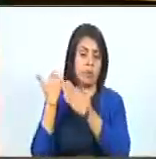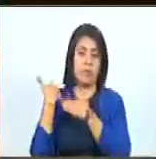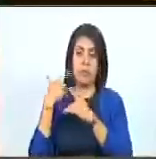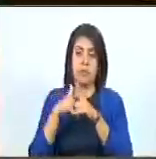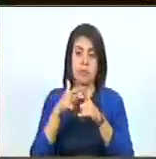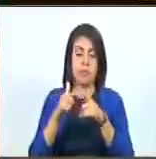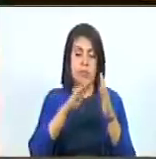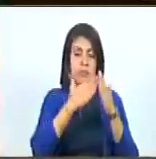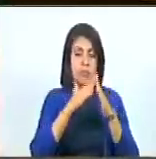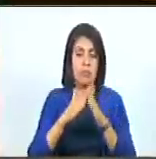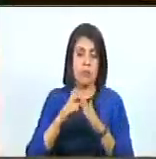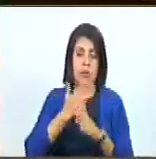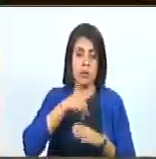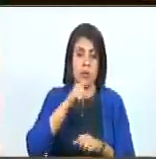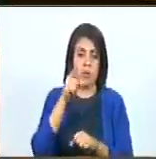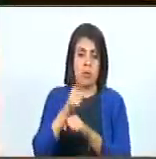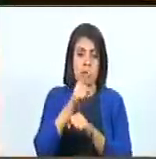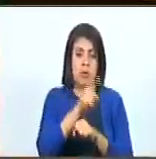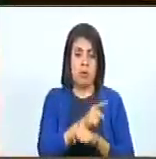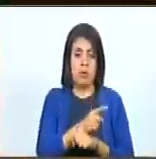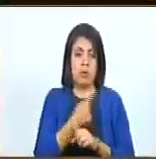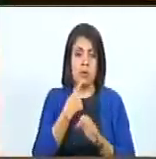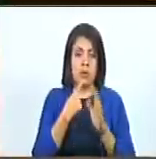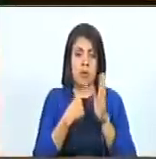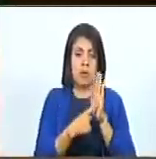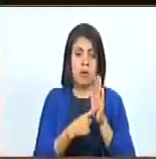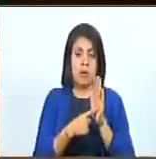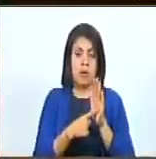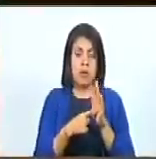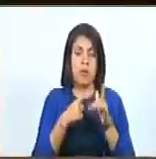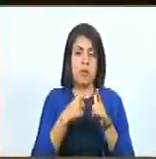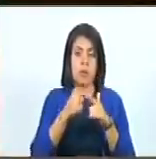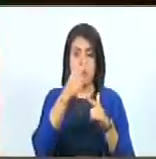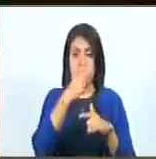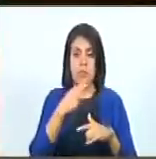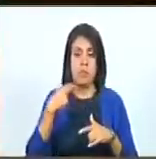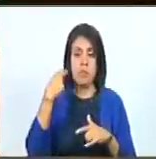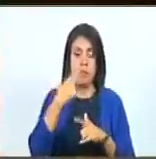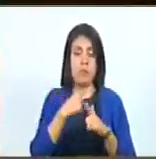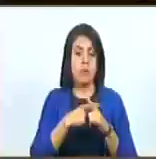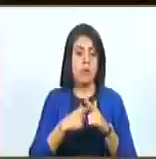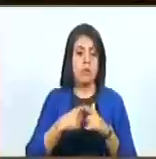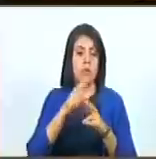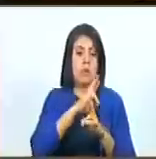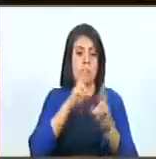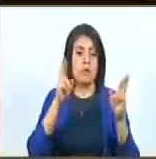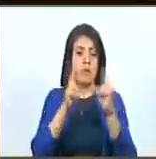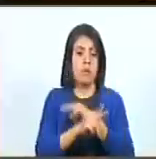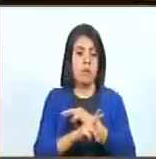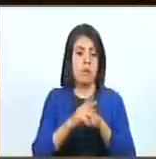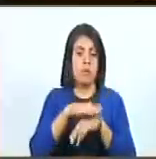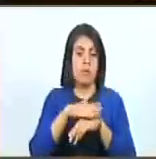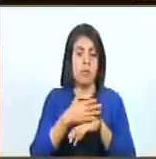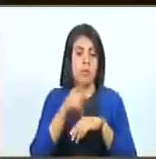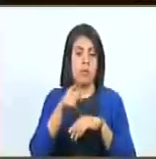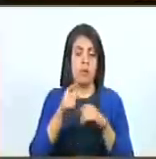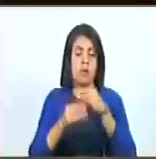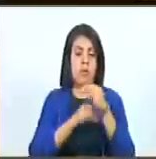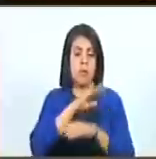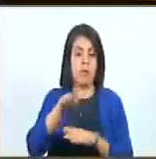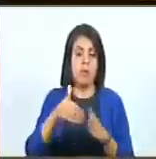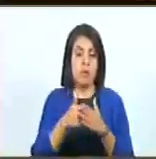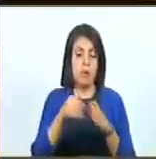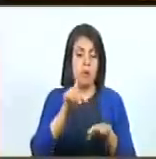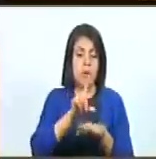esa comunidad. Estamos obligados a cumplir con el compromiso de reformar o realizar todas